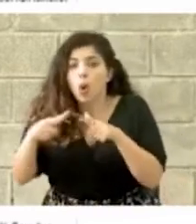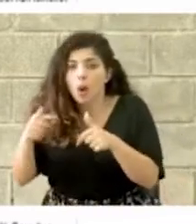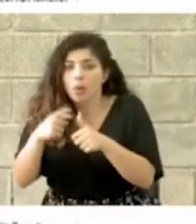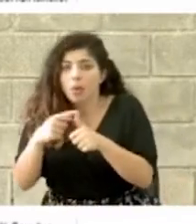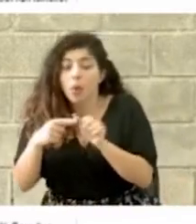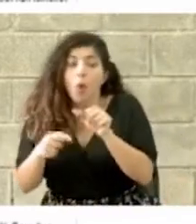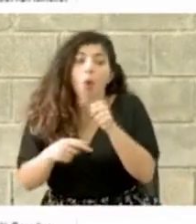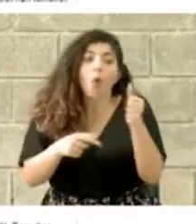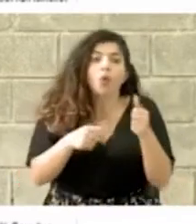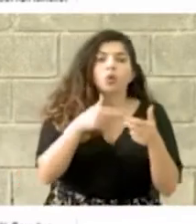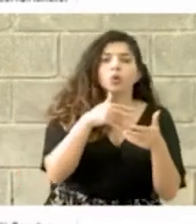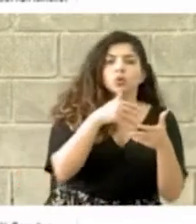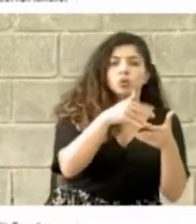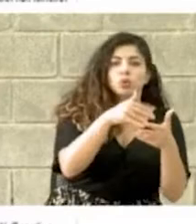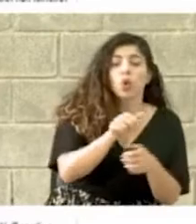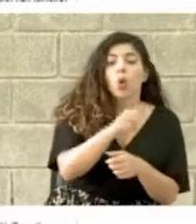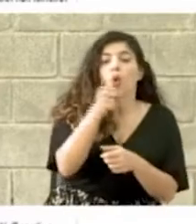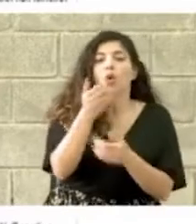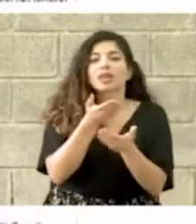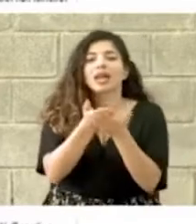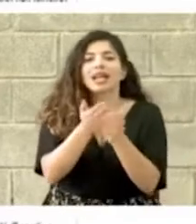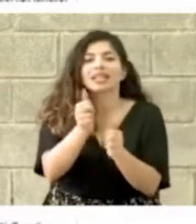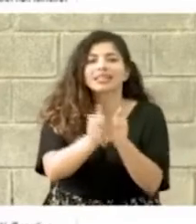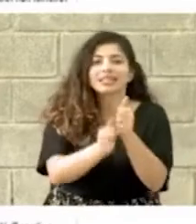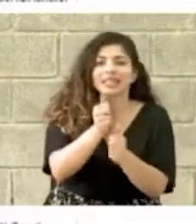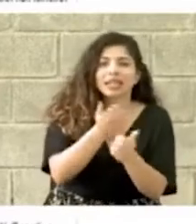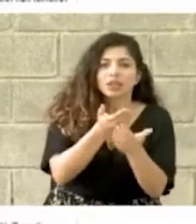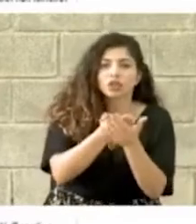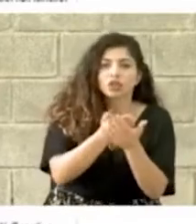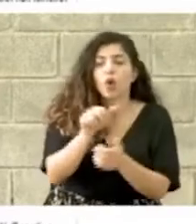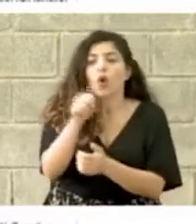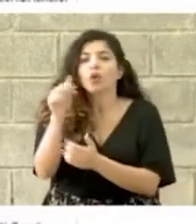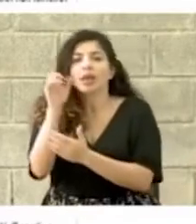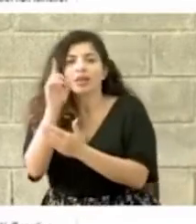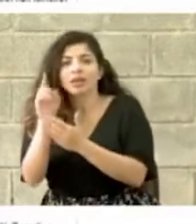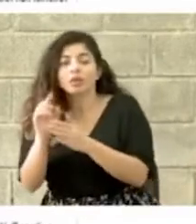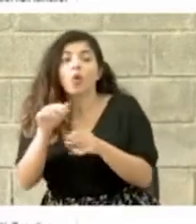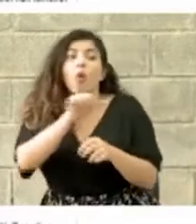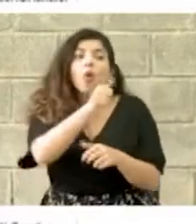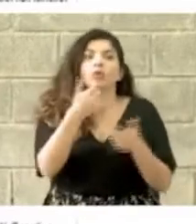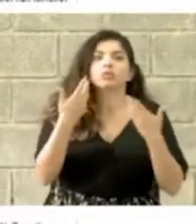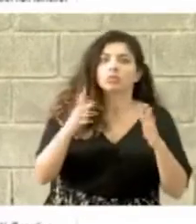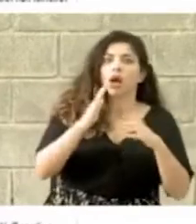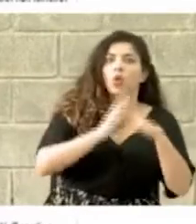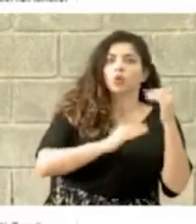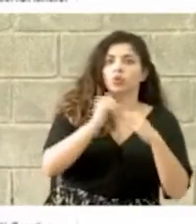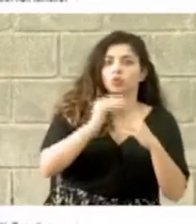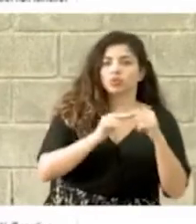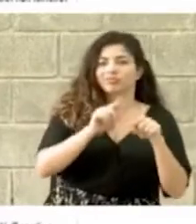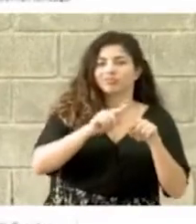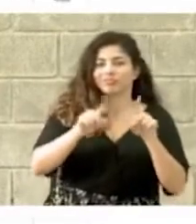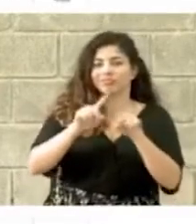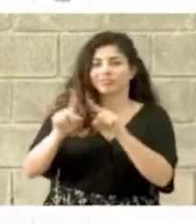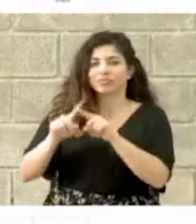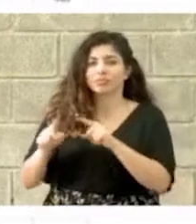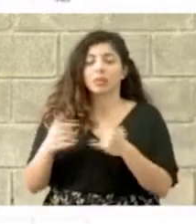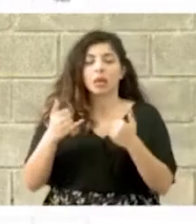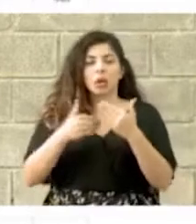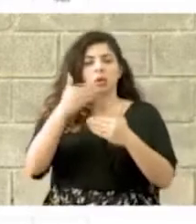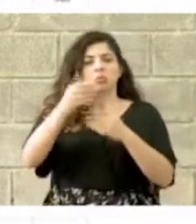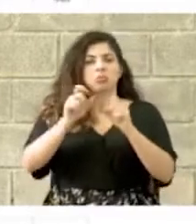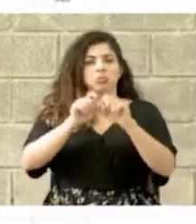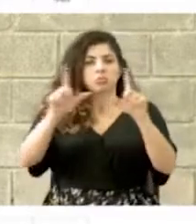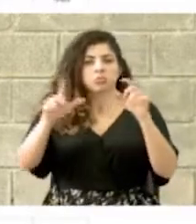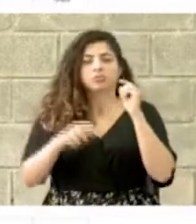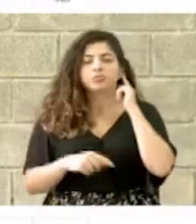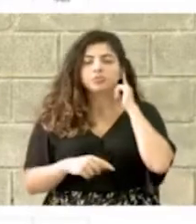en otras en estudios, en licitación, o diseño, o ejecución. Vamos a la siguiente filmina.